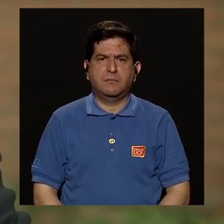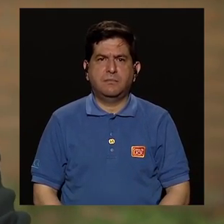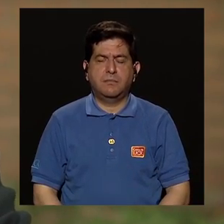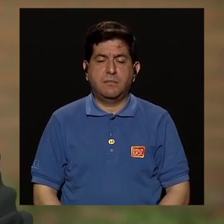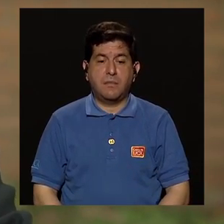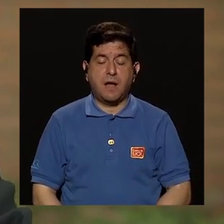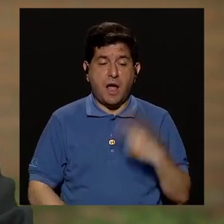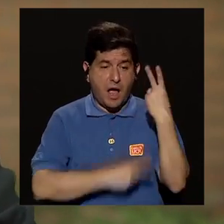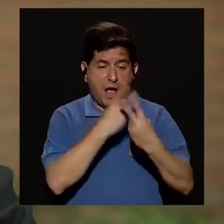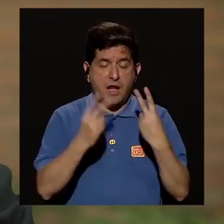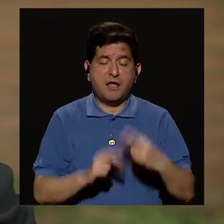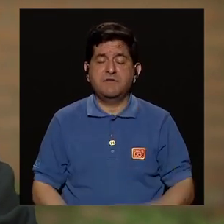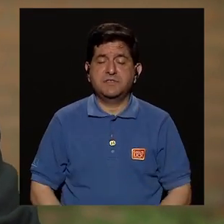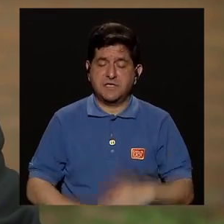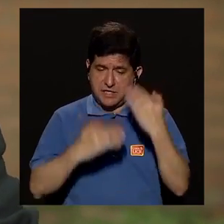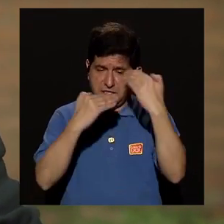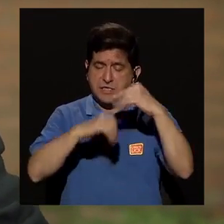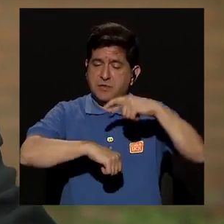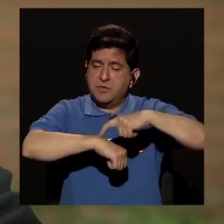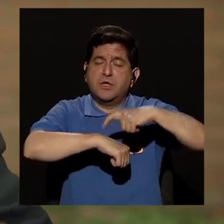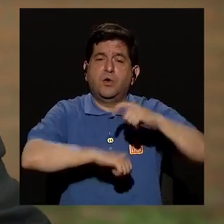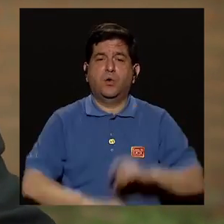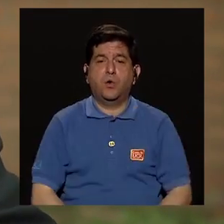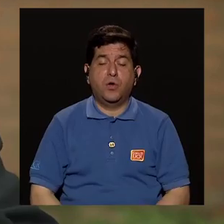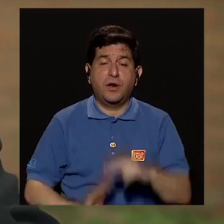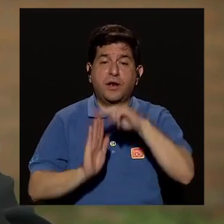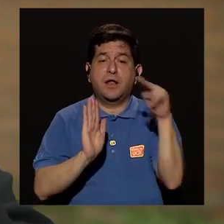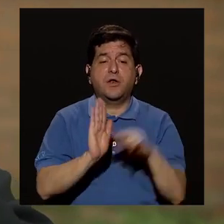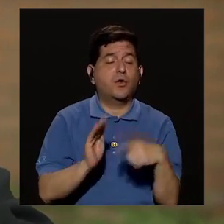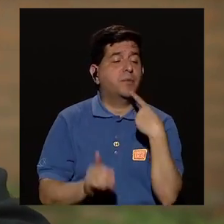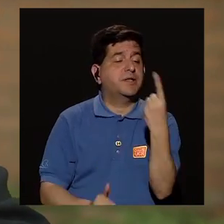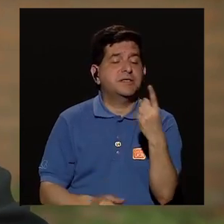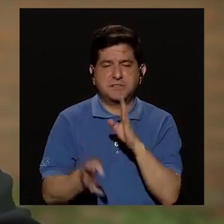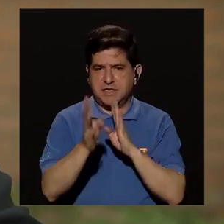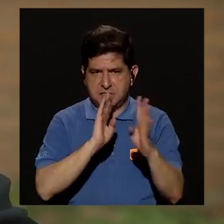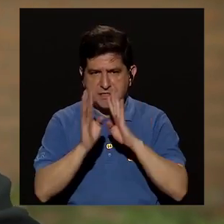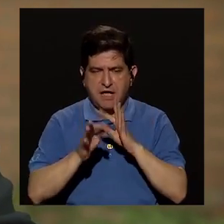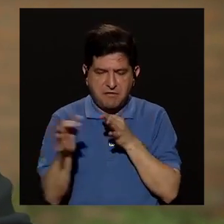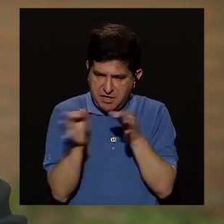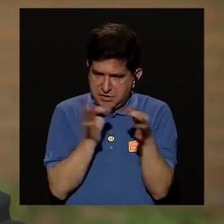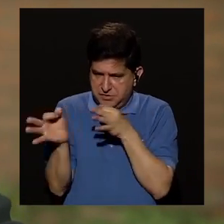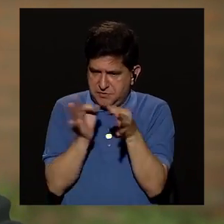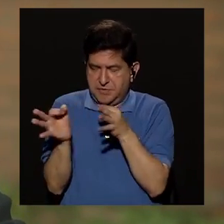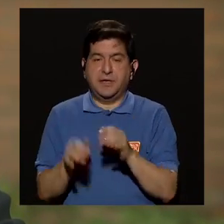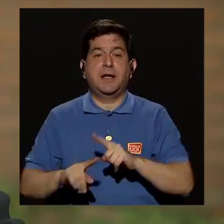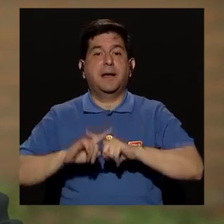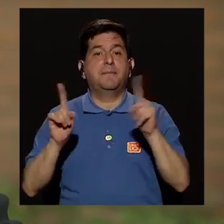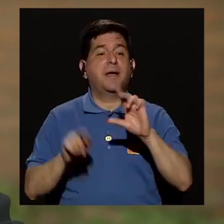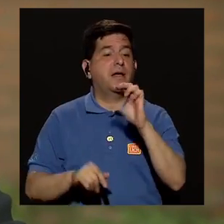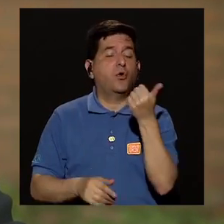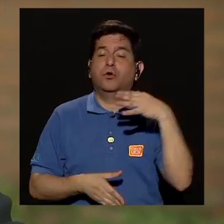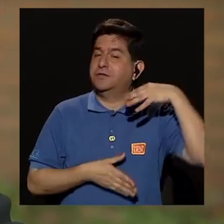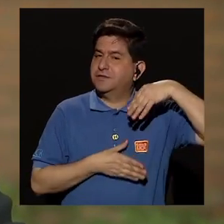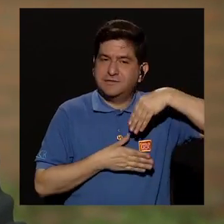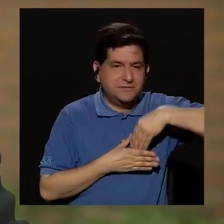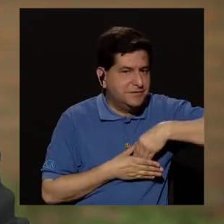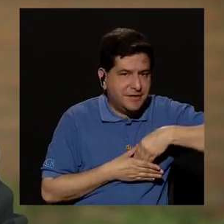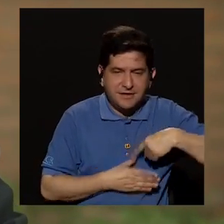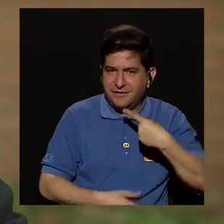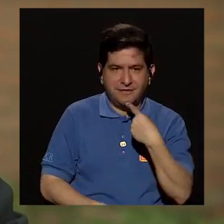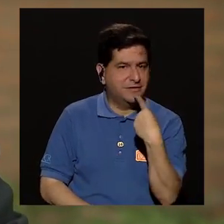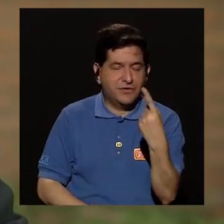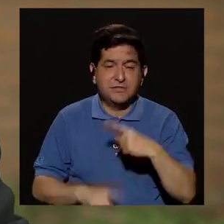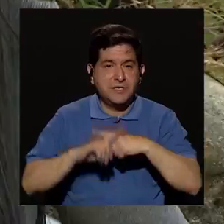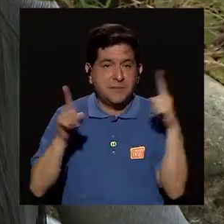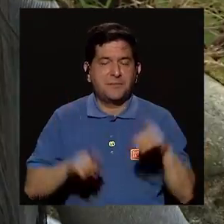aquí las visitas duran hasta tal hora, etc. Estas son normas que se dicen, eso se habla, eso se expone. Pero hay unas que son implícitas, esas